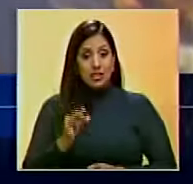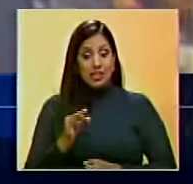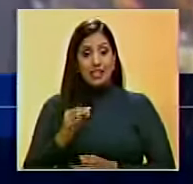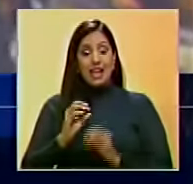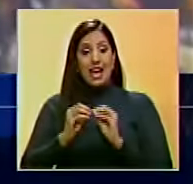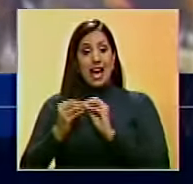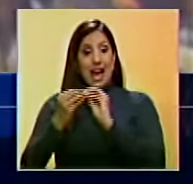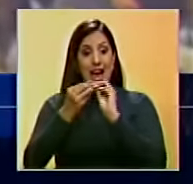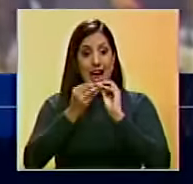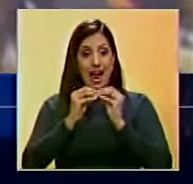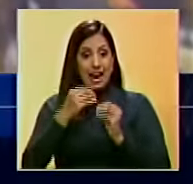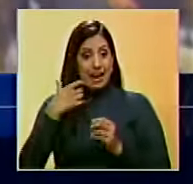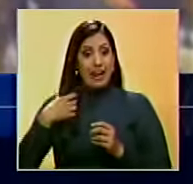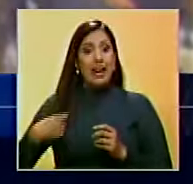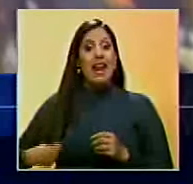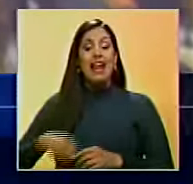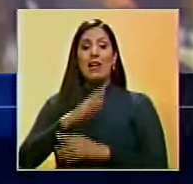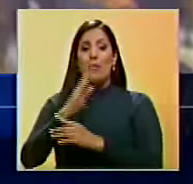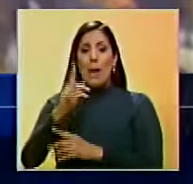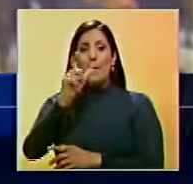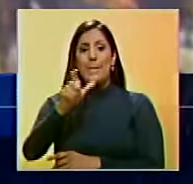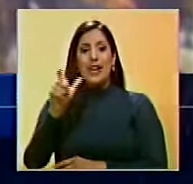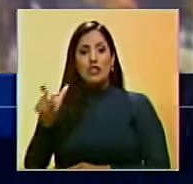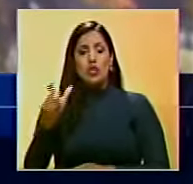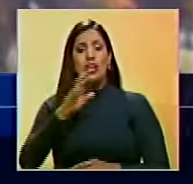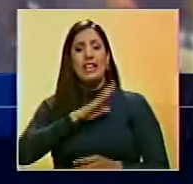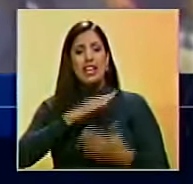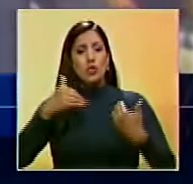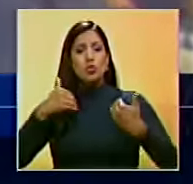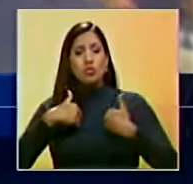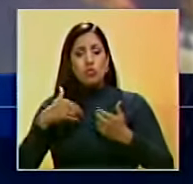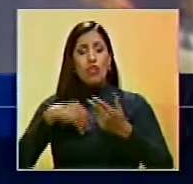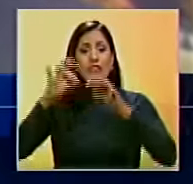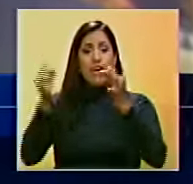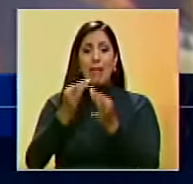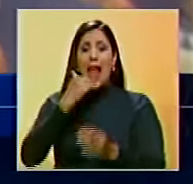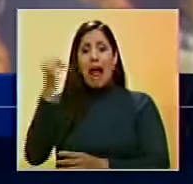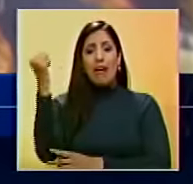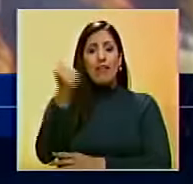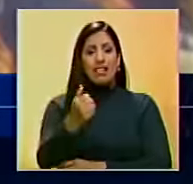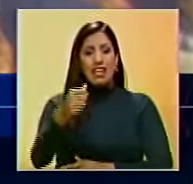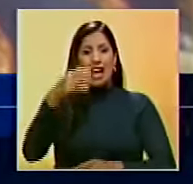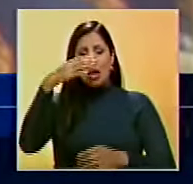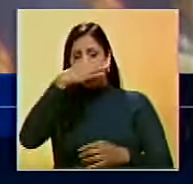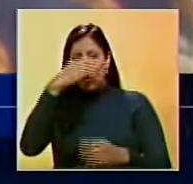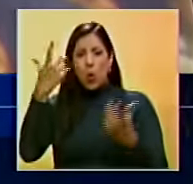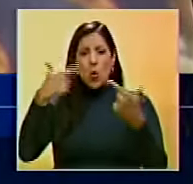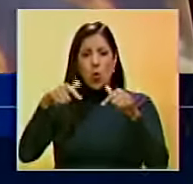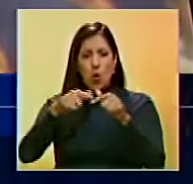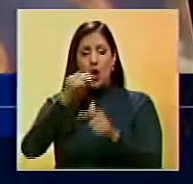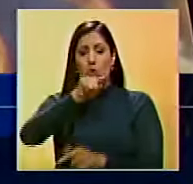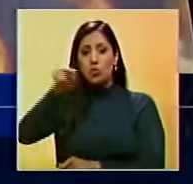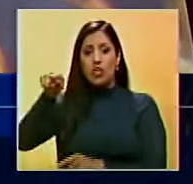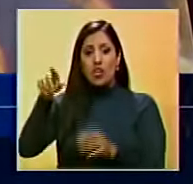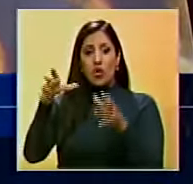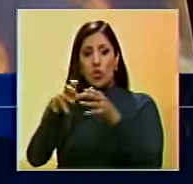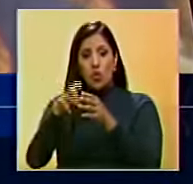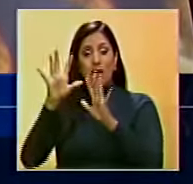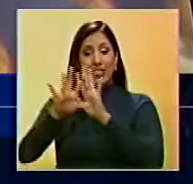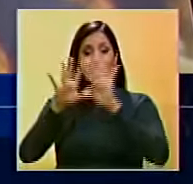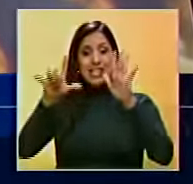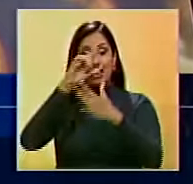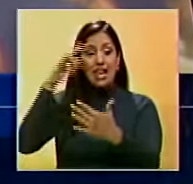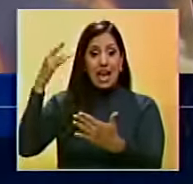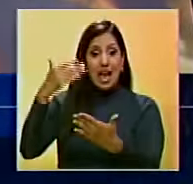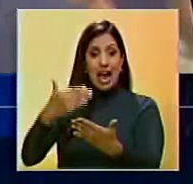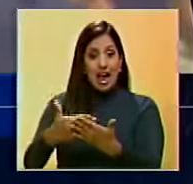la reparación, a centenares de familias que han sido víctimas de los atentados terroristas cometidos por ustedes durante 17